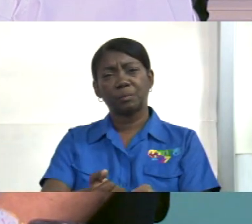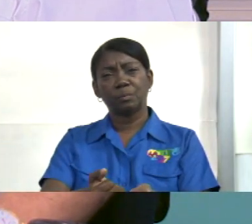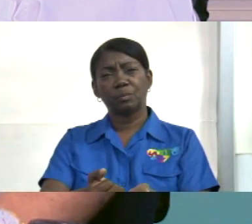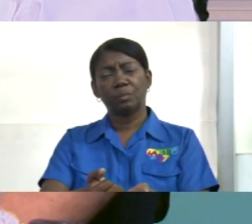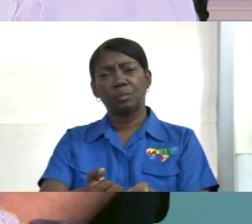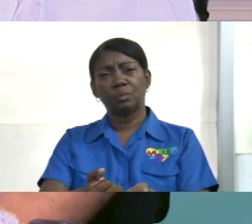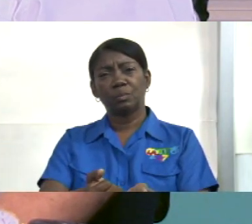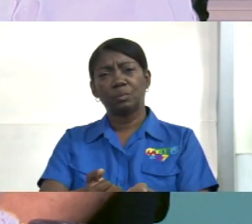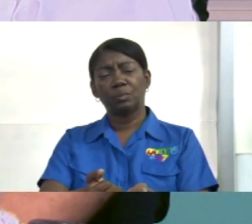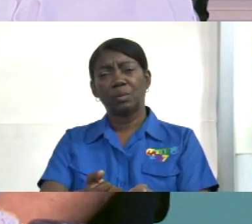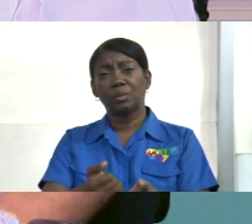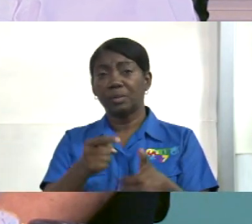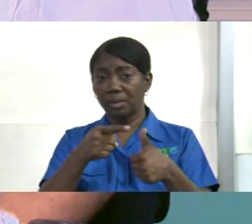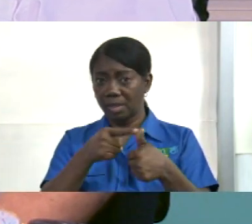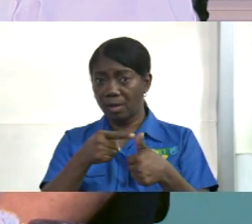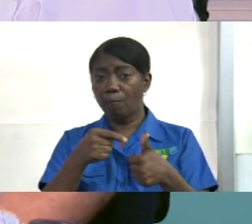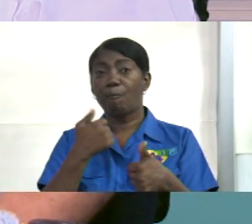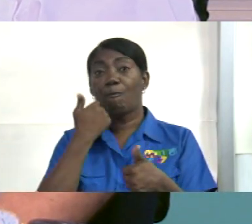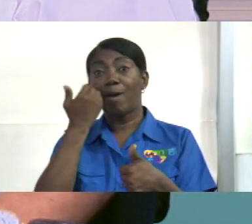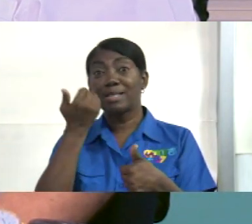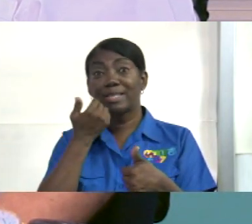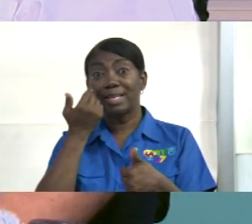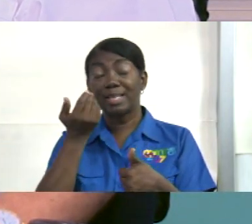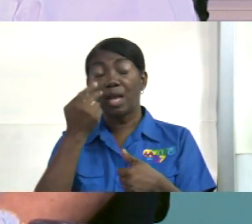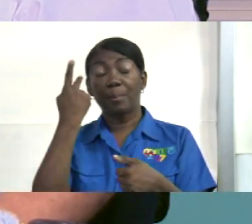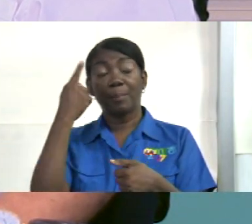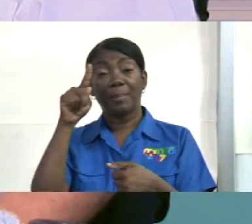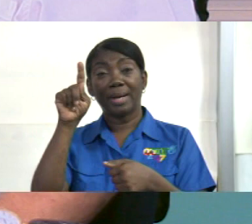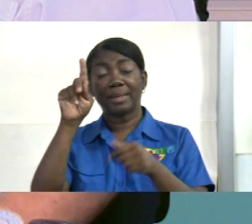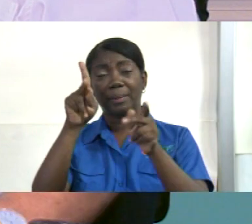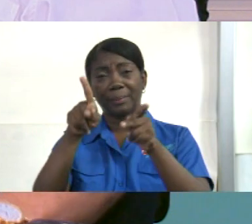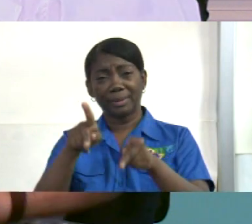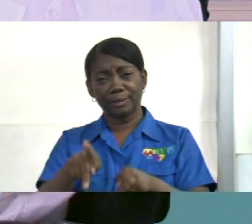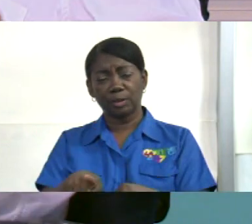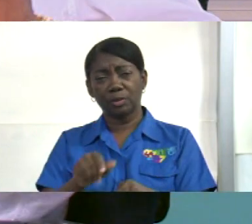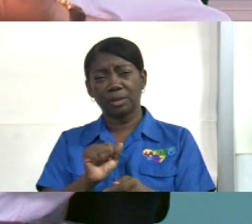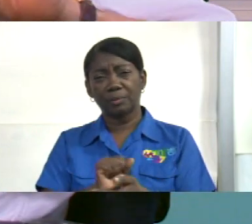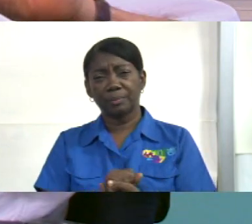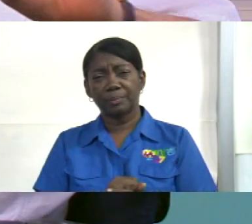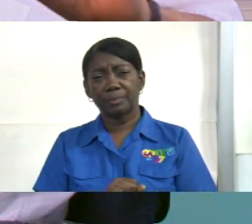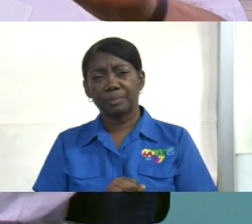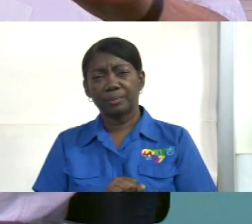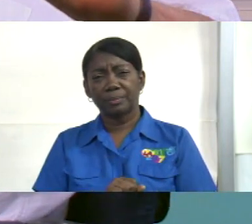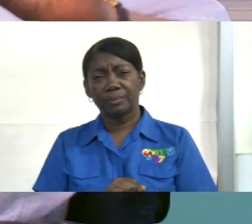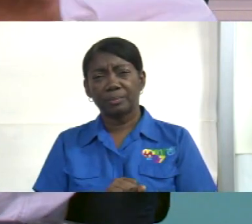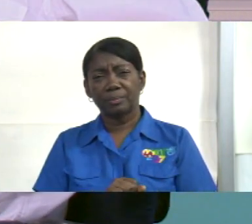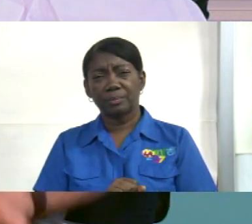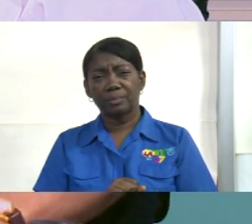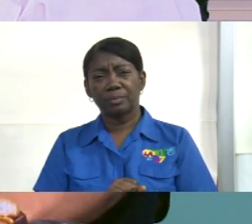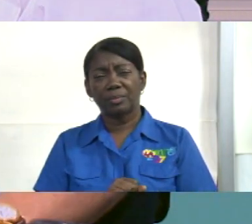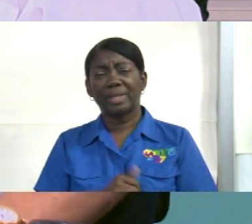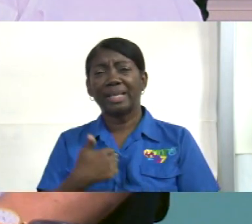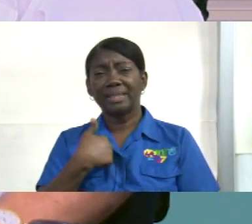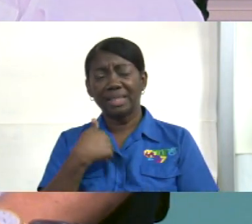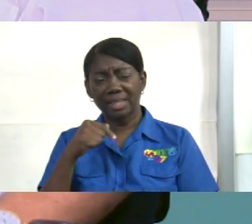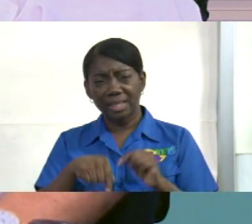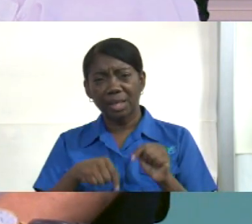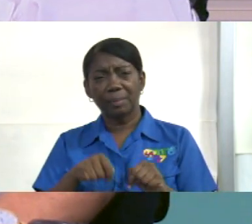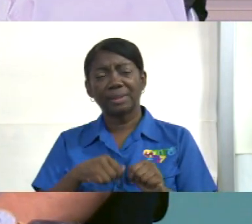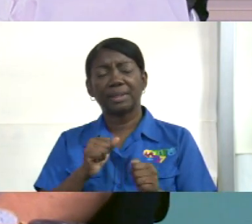facilidades para la gente que tiene con discapacidad